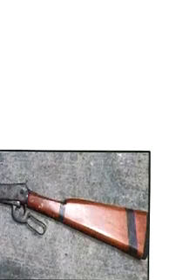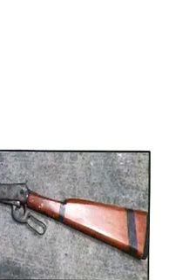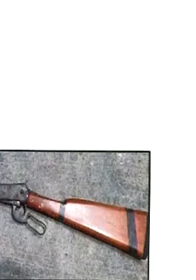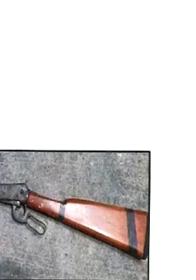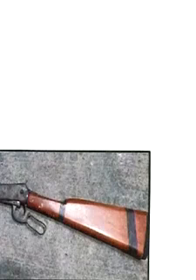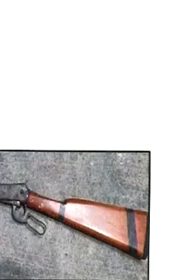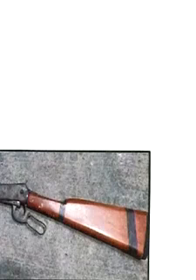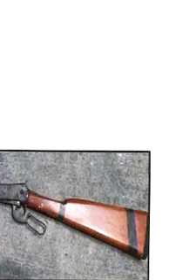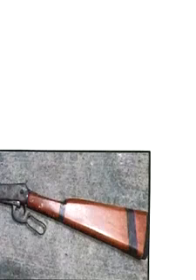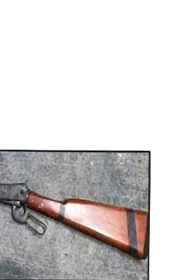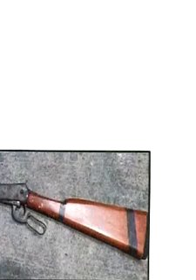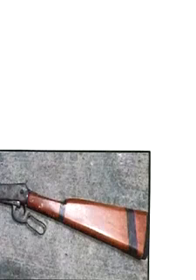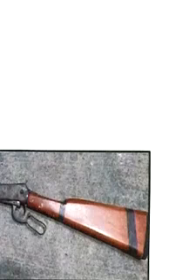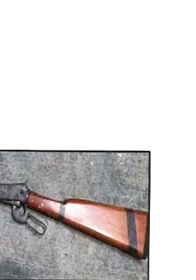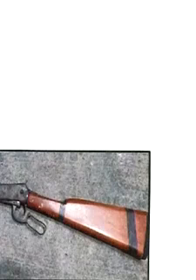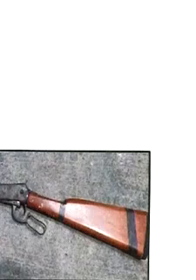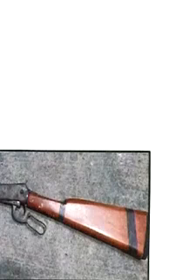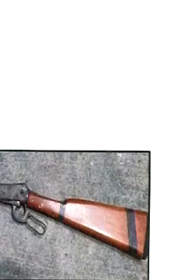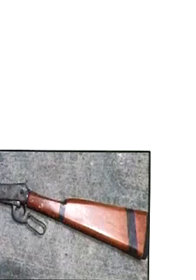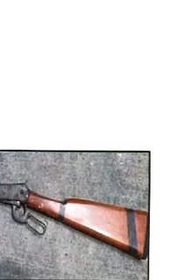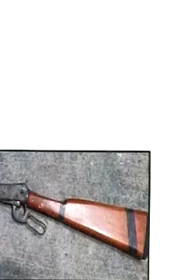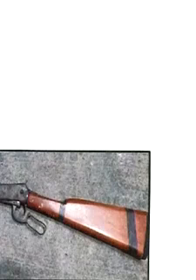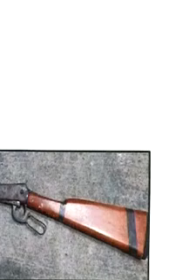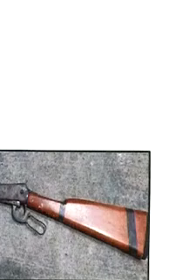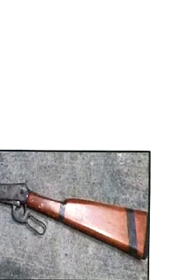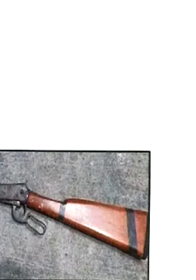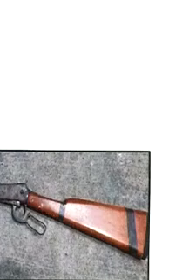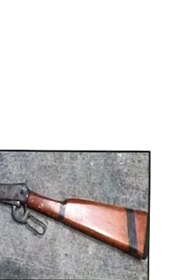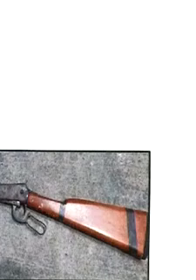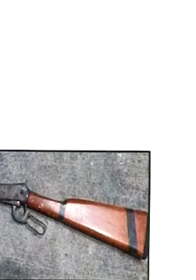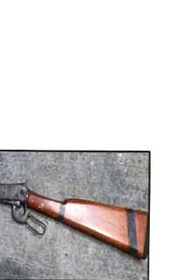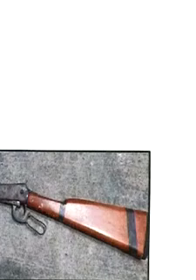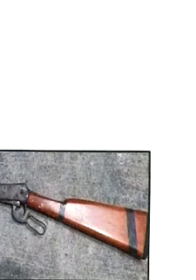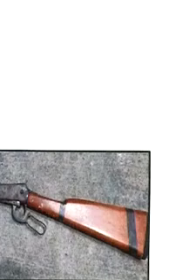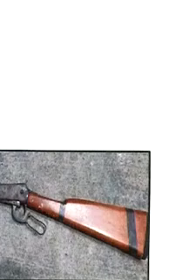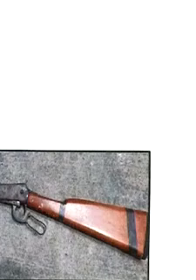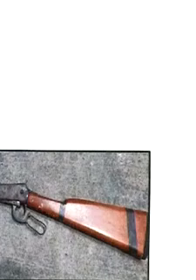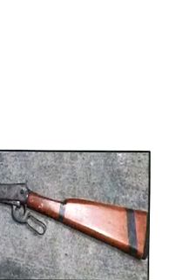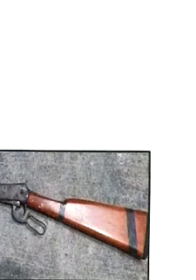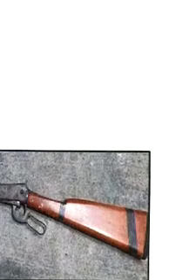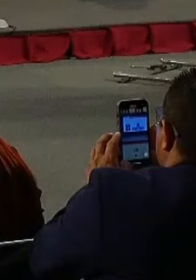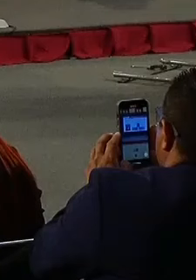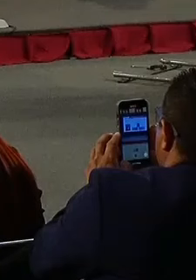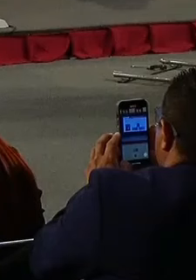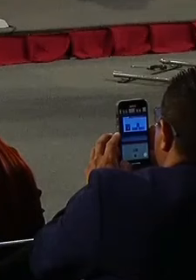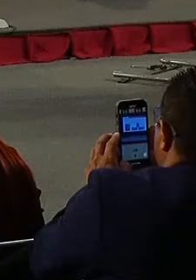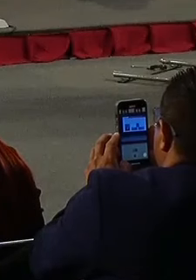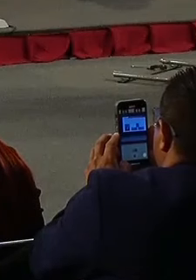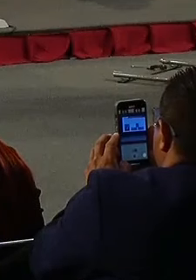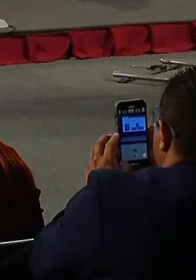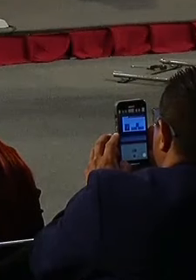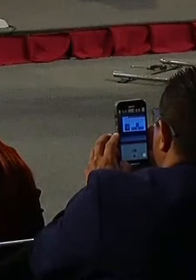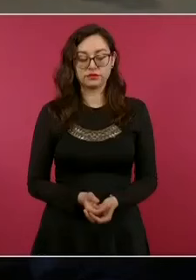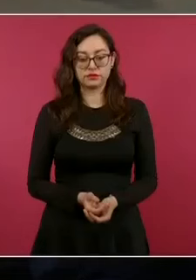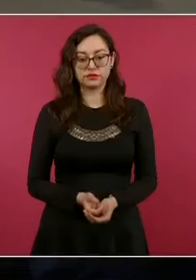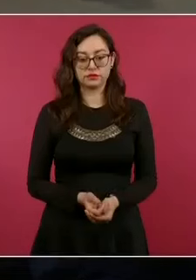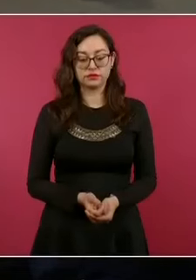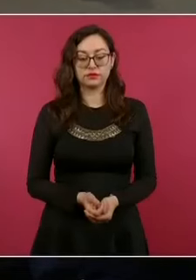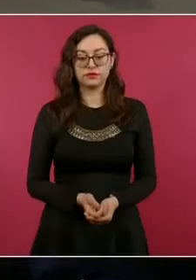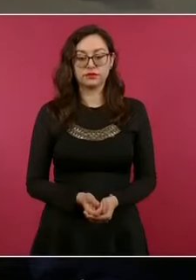Decirles que, a diferencia de lo que pasaba antes,